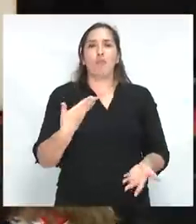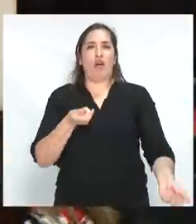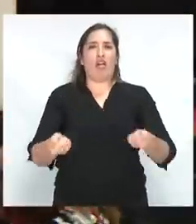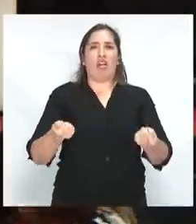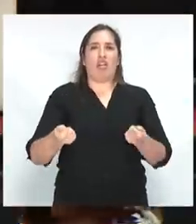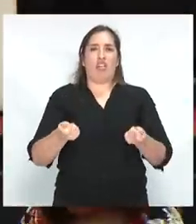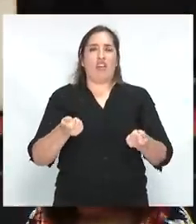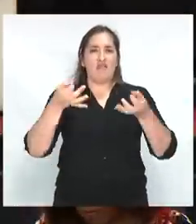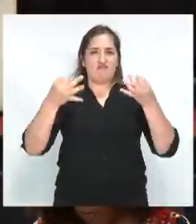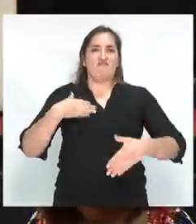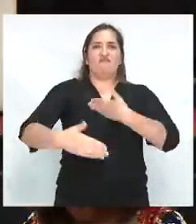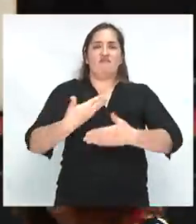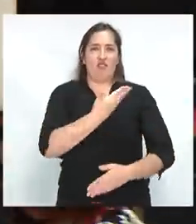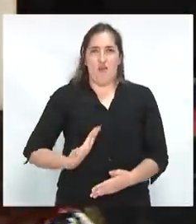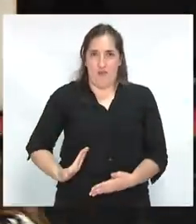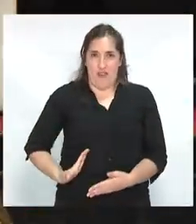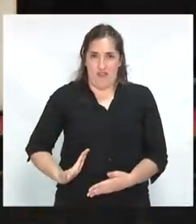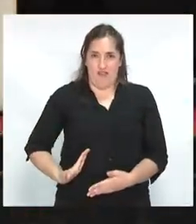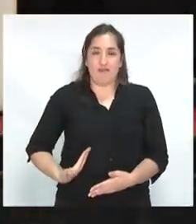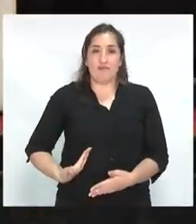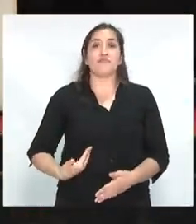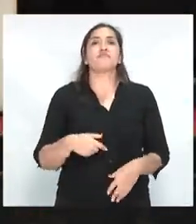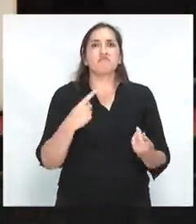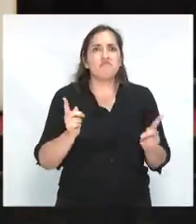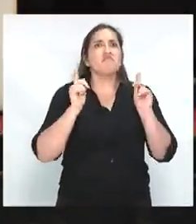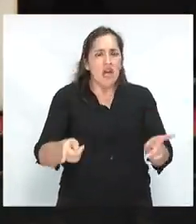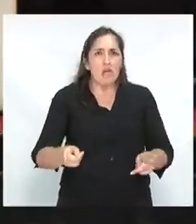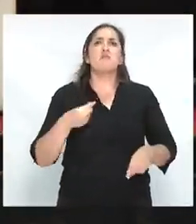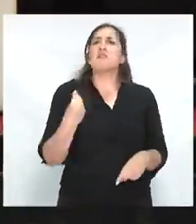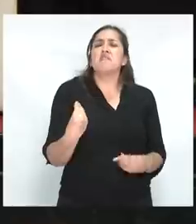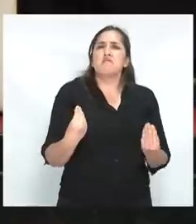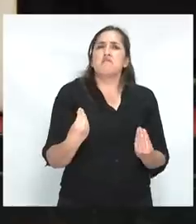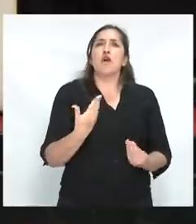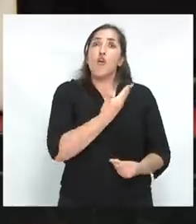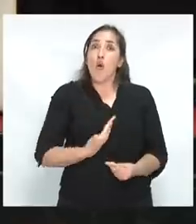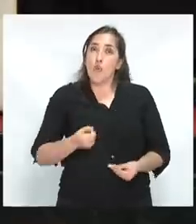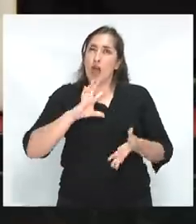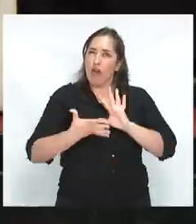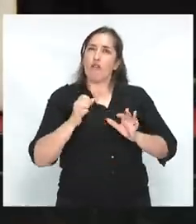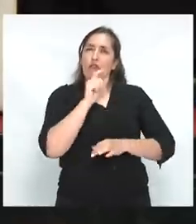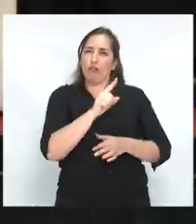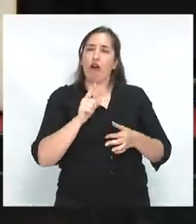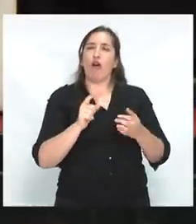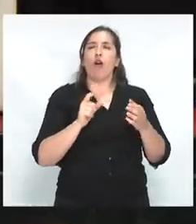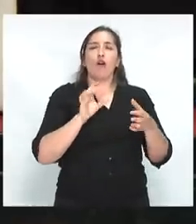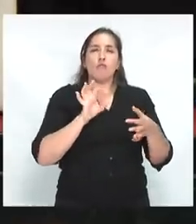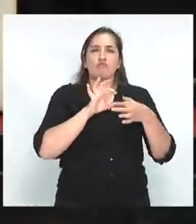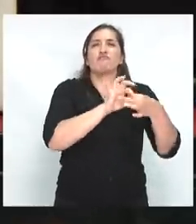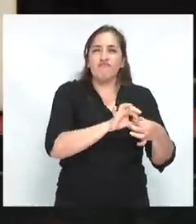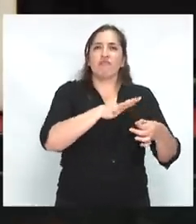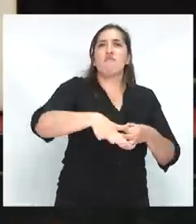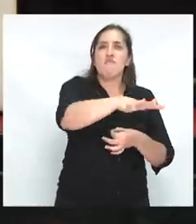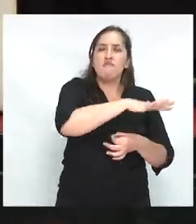En cuarto lugar, los gobiernos progresistas tuvieron la virtud, las fuerzas progresistas